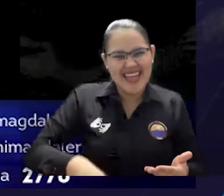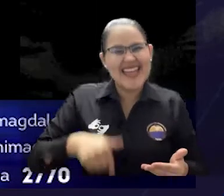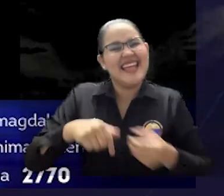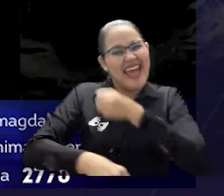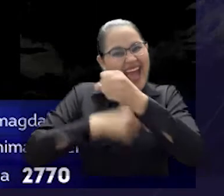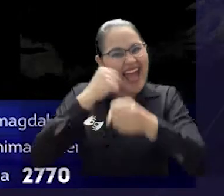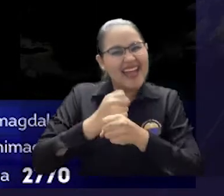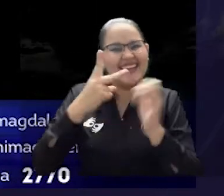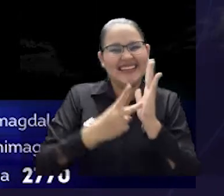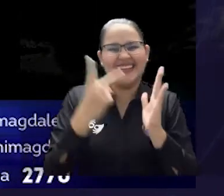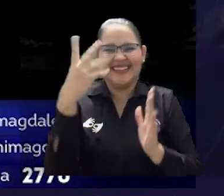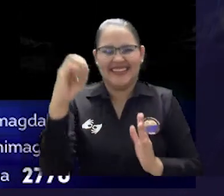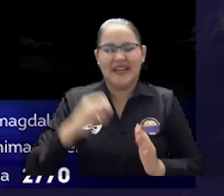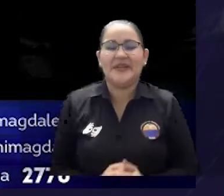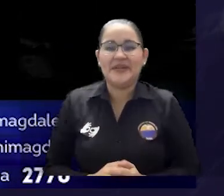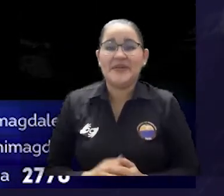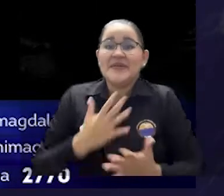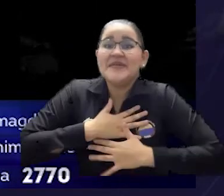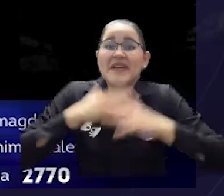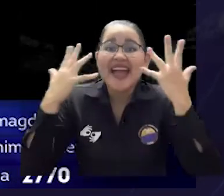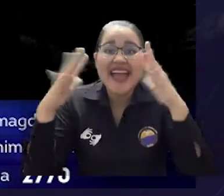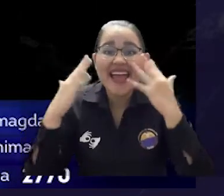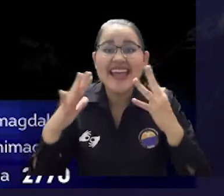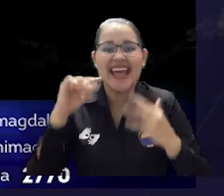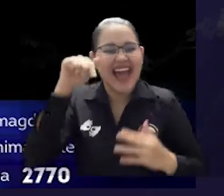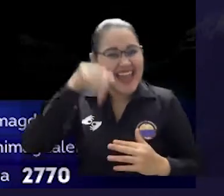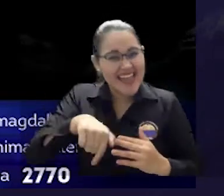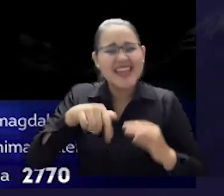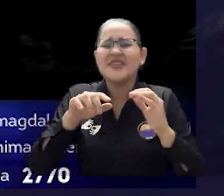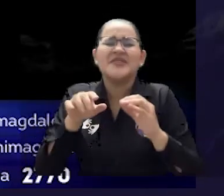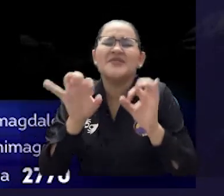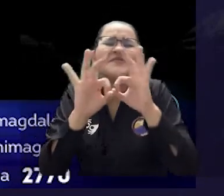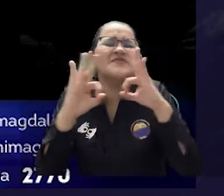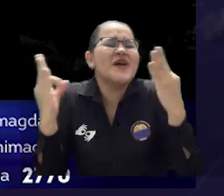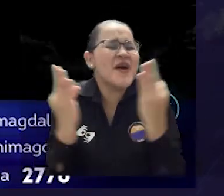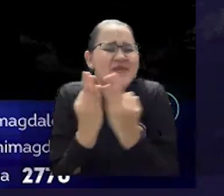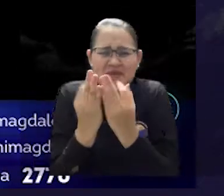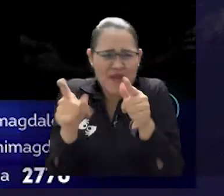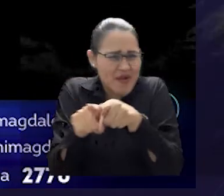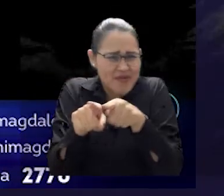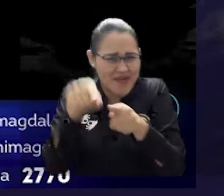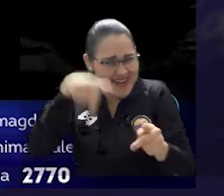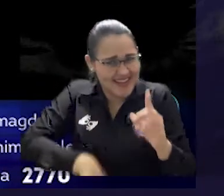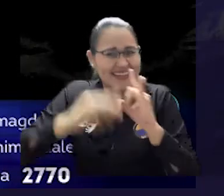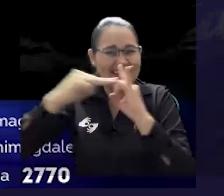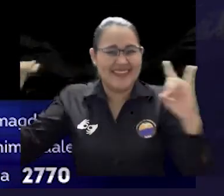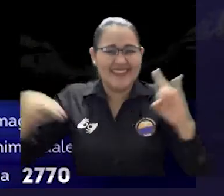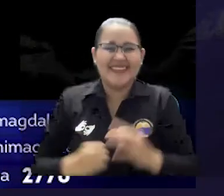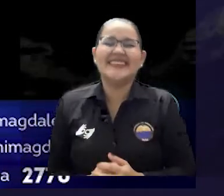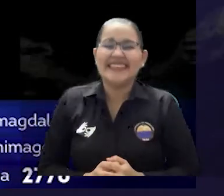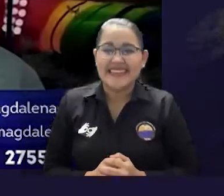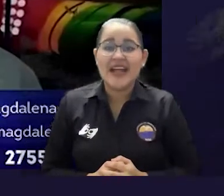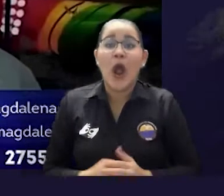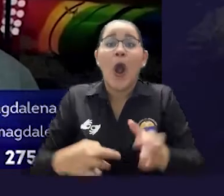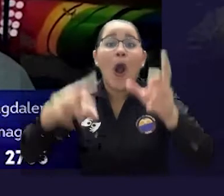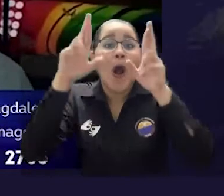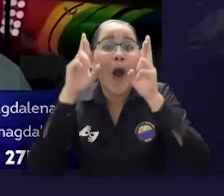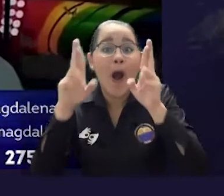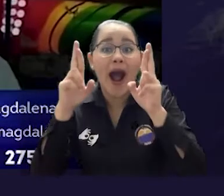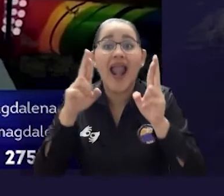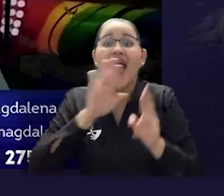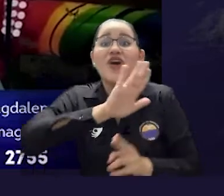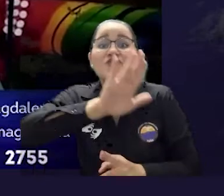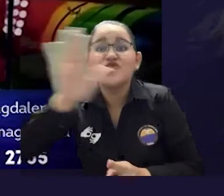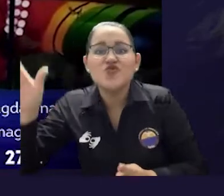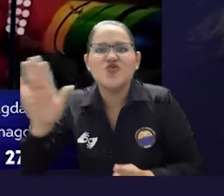Felicitarlos porque ya pertenecen a esta gran familia, a esta hermosa familia. Espero que